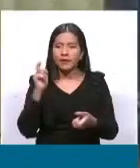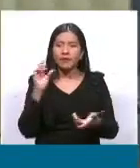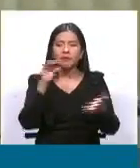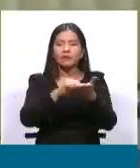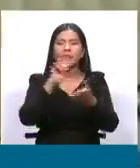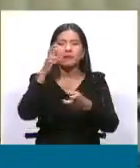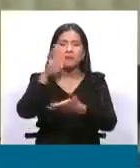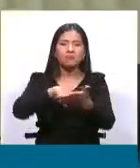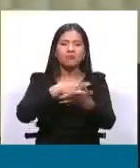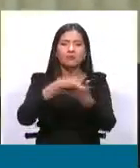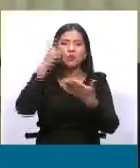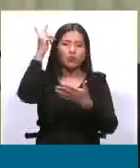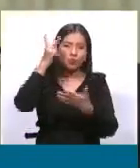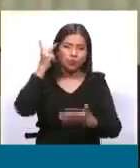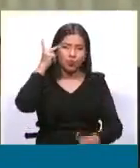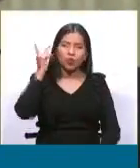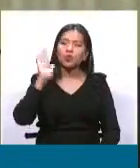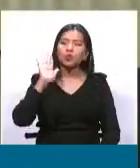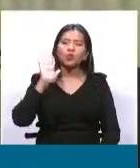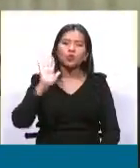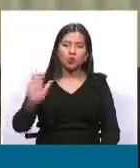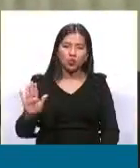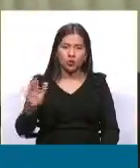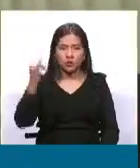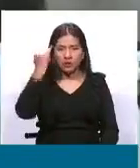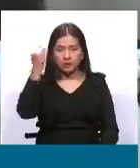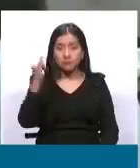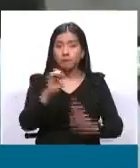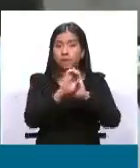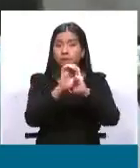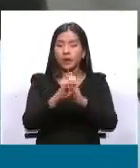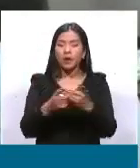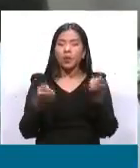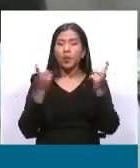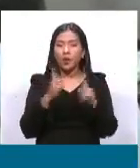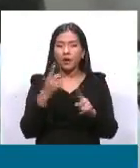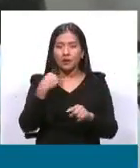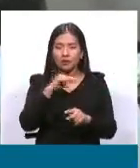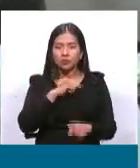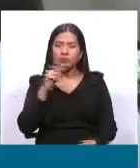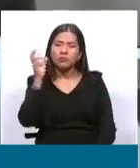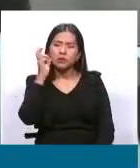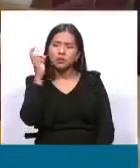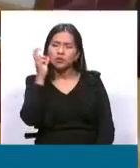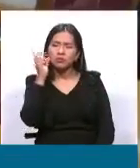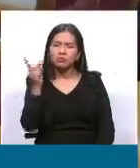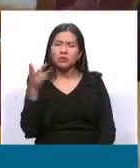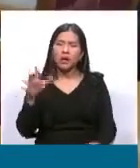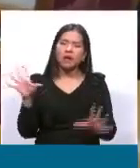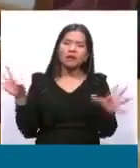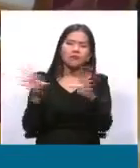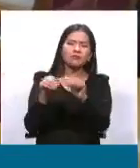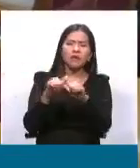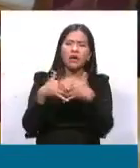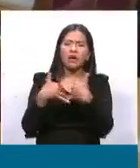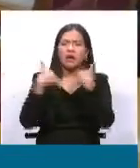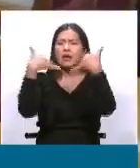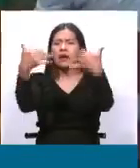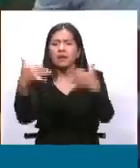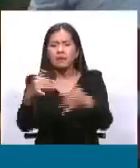escuchábamos las resoluciones emitidas por el cabildo al que